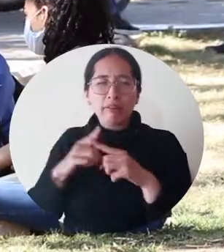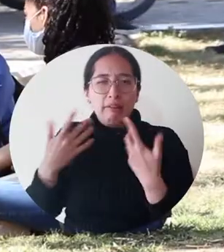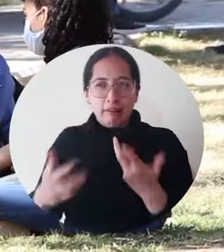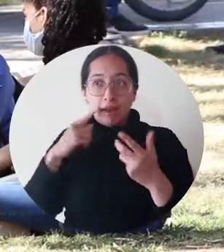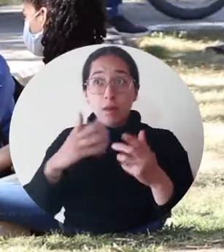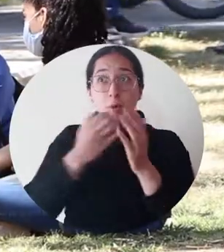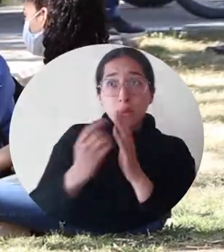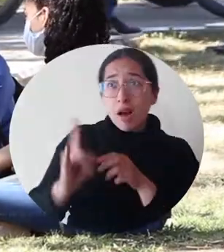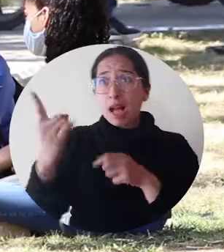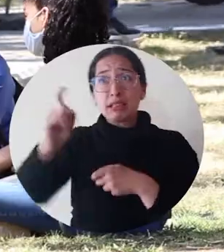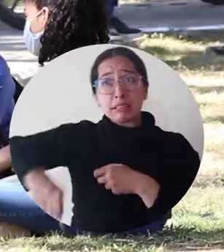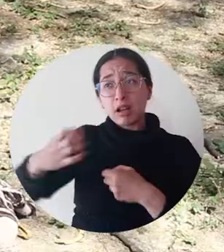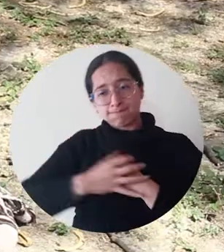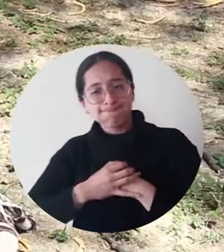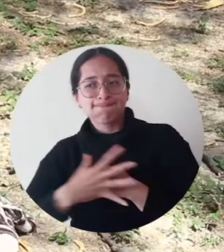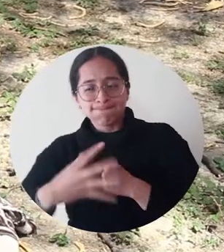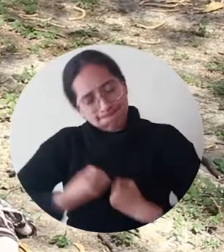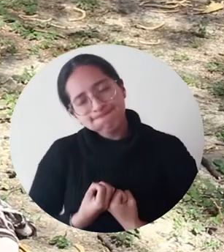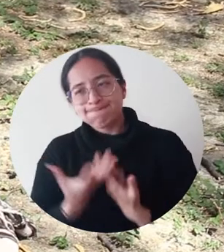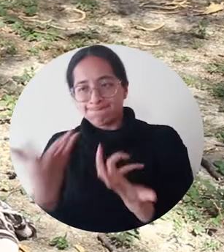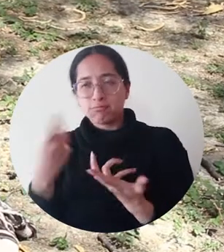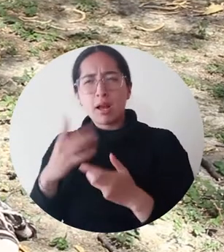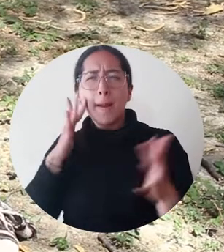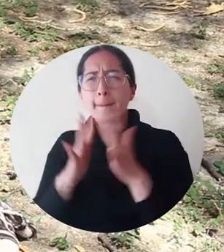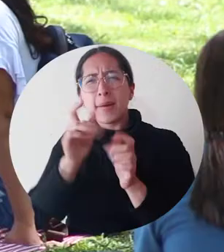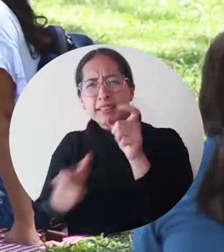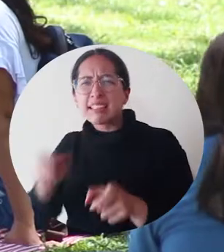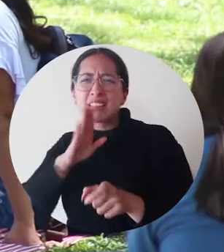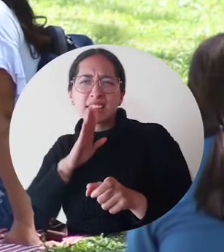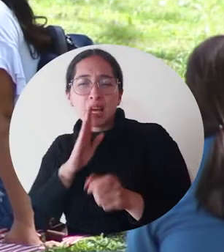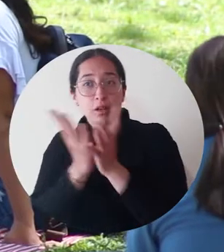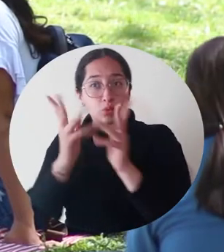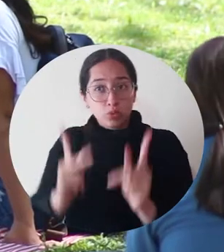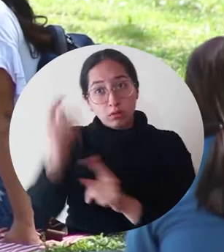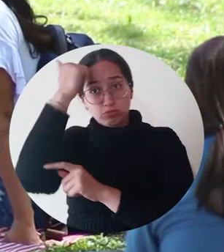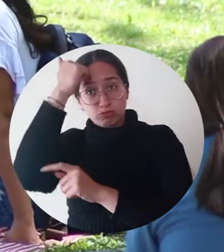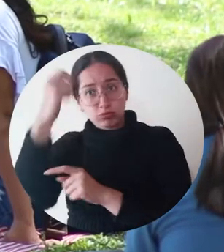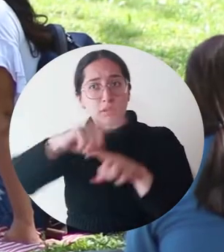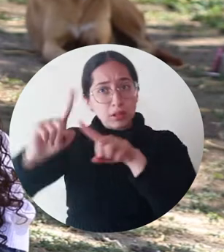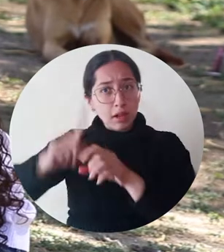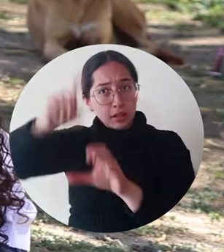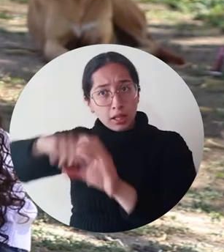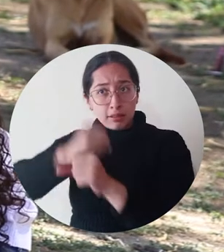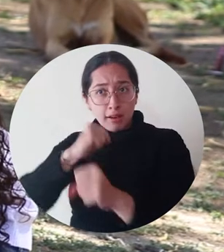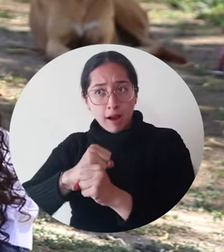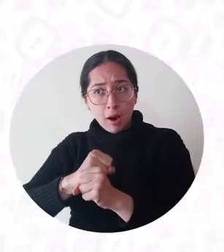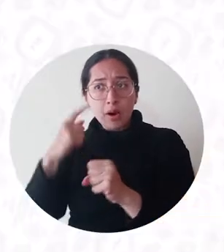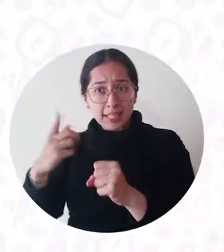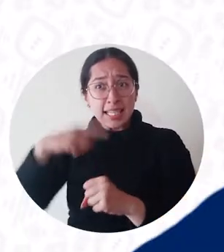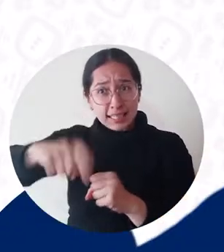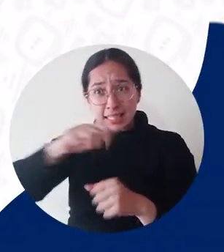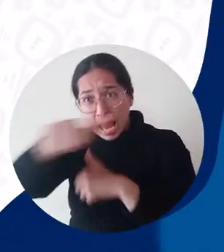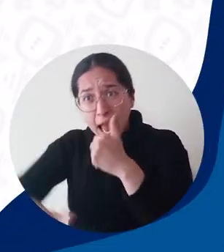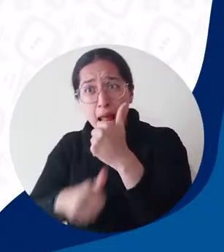abiertos dirigidos a estudiantes, docentes, funcionarios y contratistas que requieran asesoría y orientación en el área de salud mental.